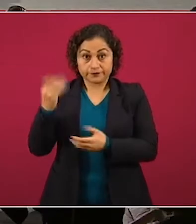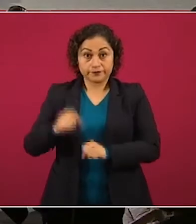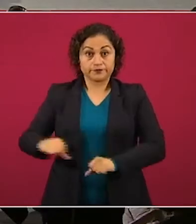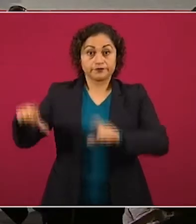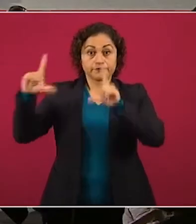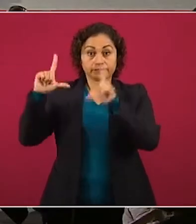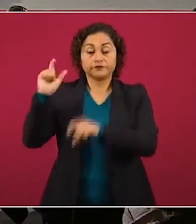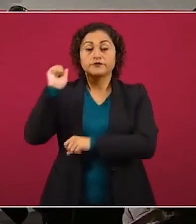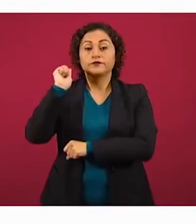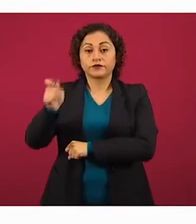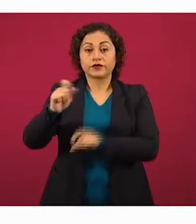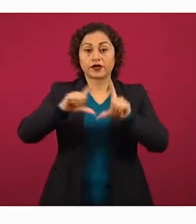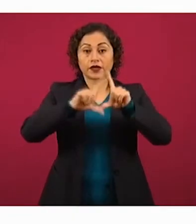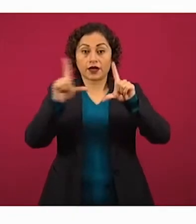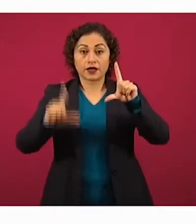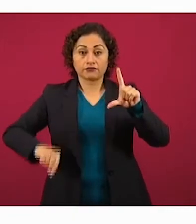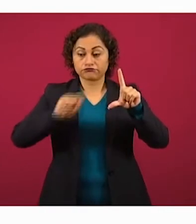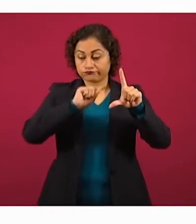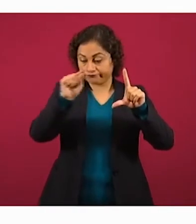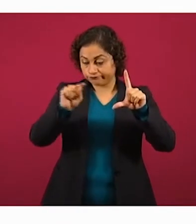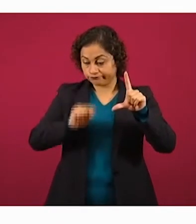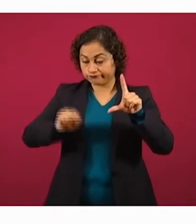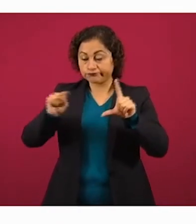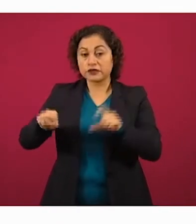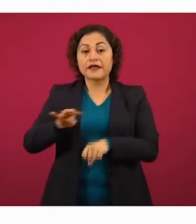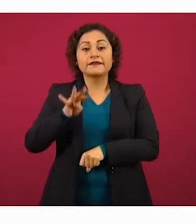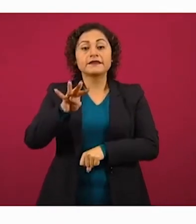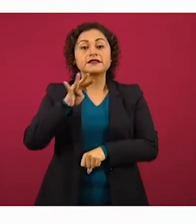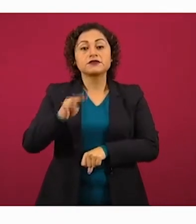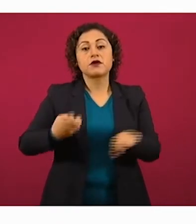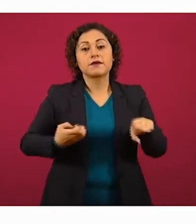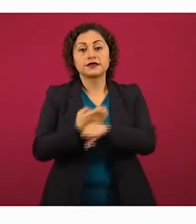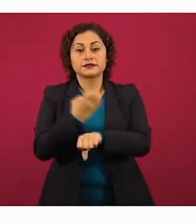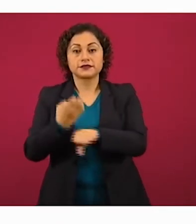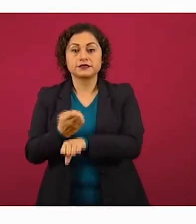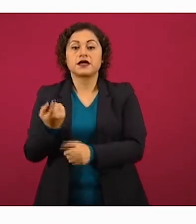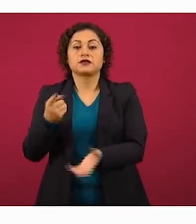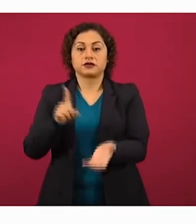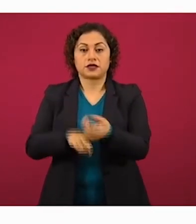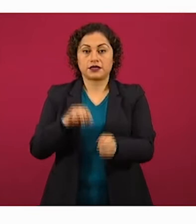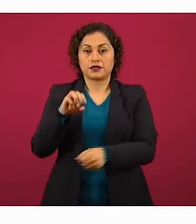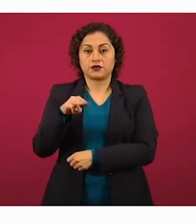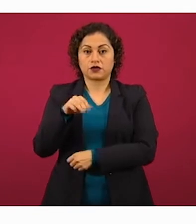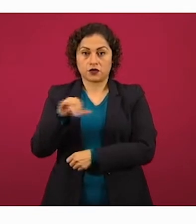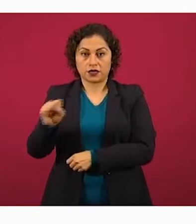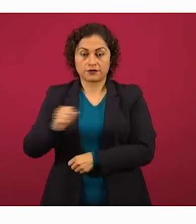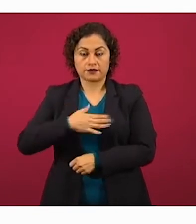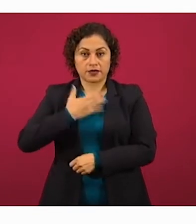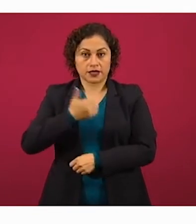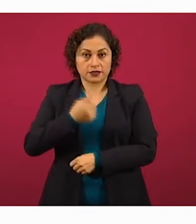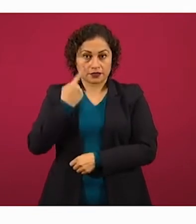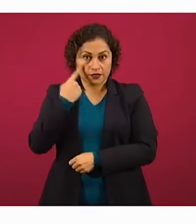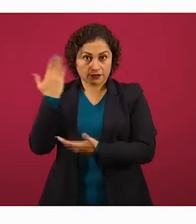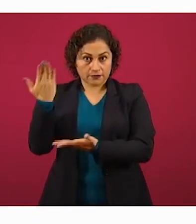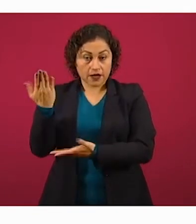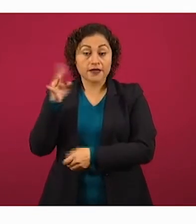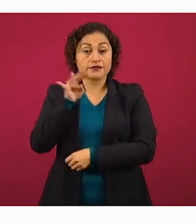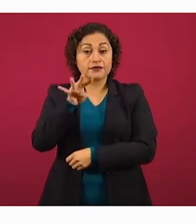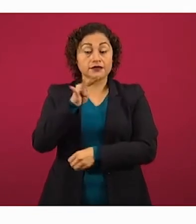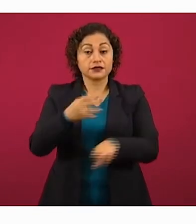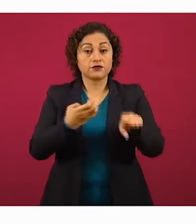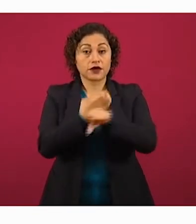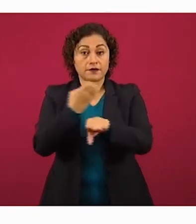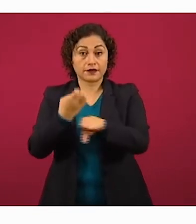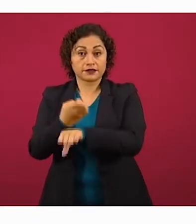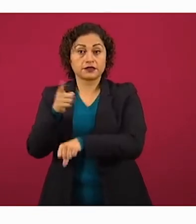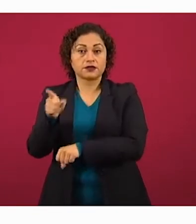llegarán a las 19 entidades federativas donde el INBienestar tiene presencia. Si ustedes observan en la lámina, son 19 estados los que